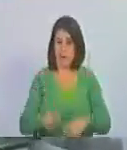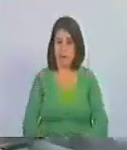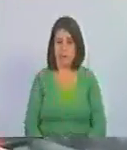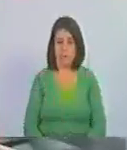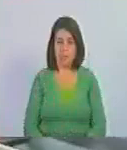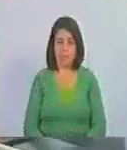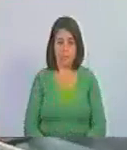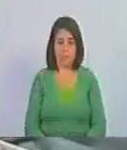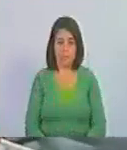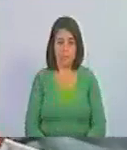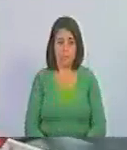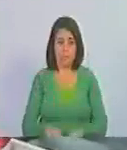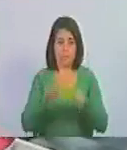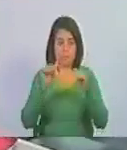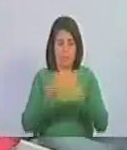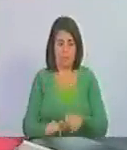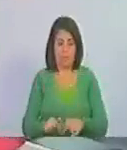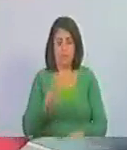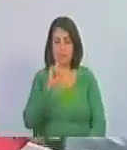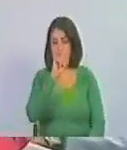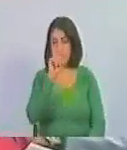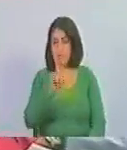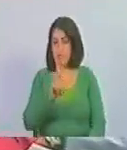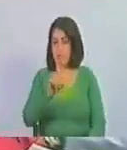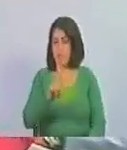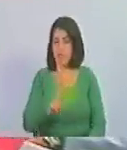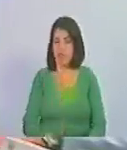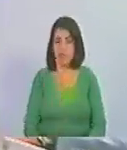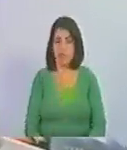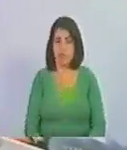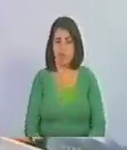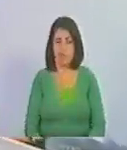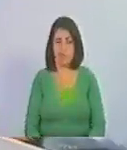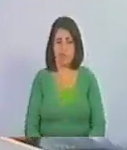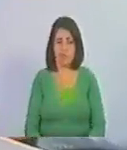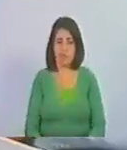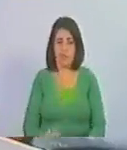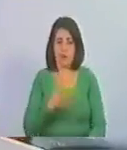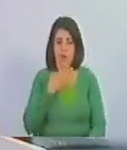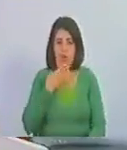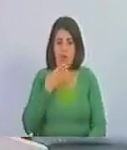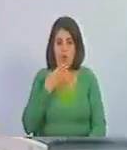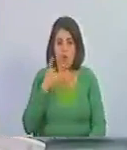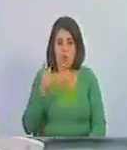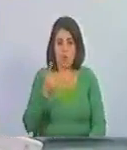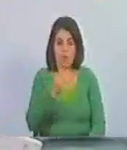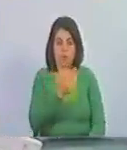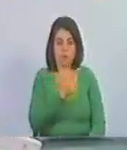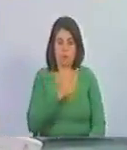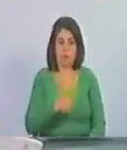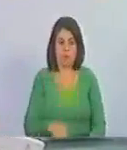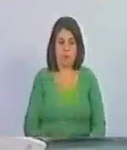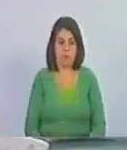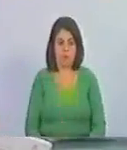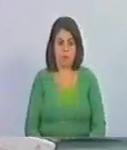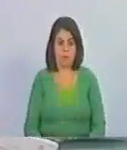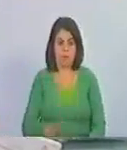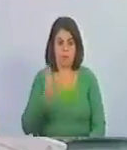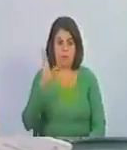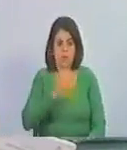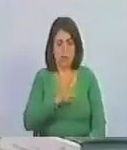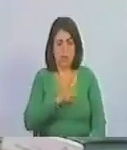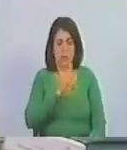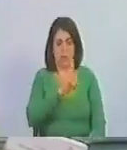y aquí está la interrogante, sobre todo los jóvenes, venidos de la